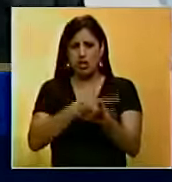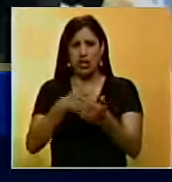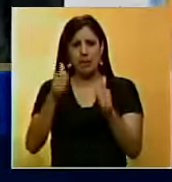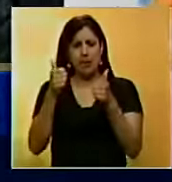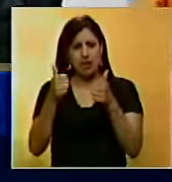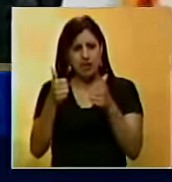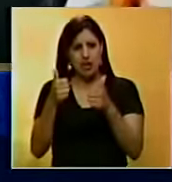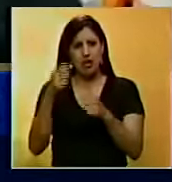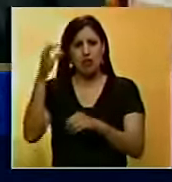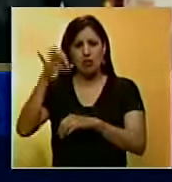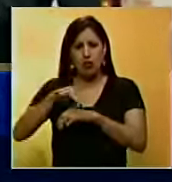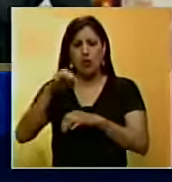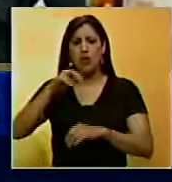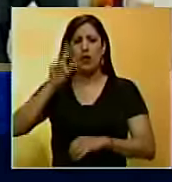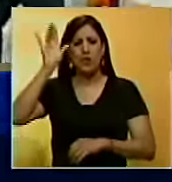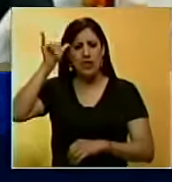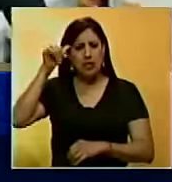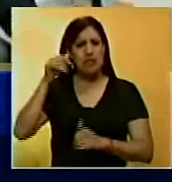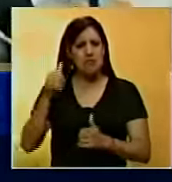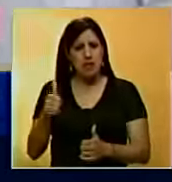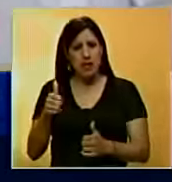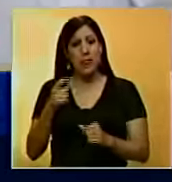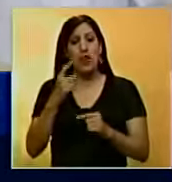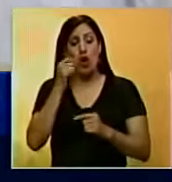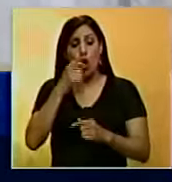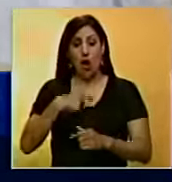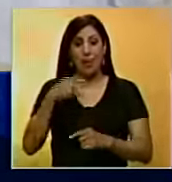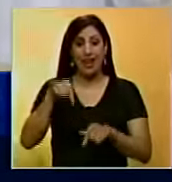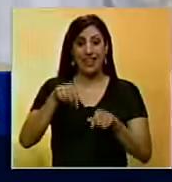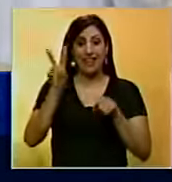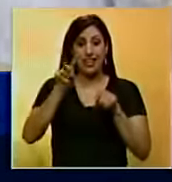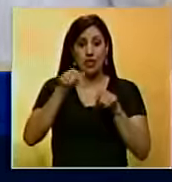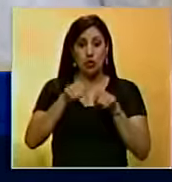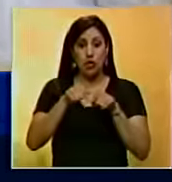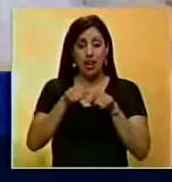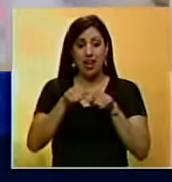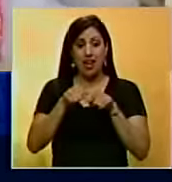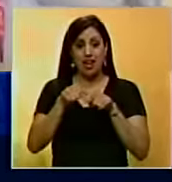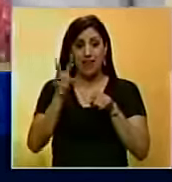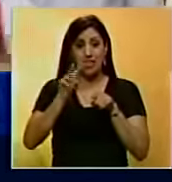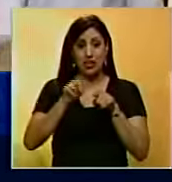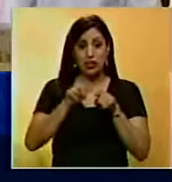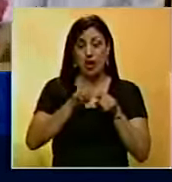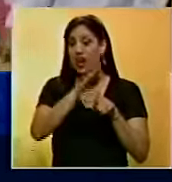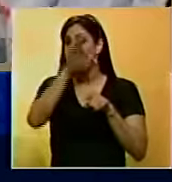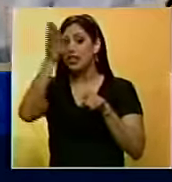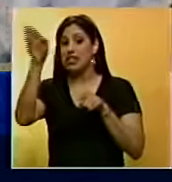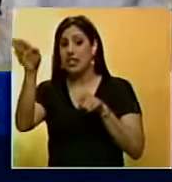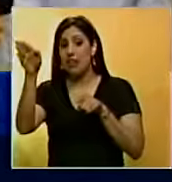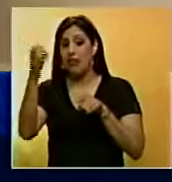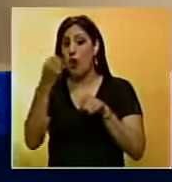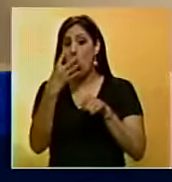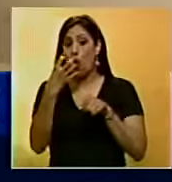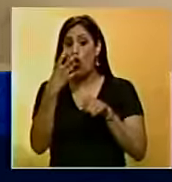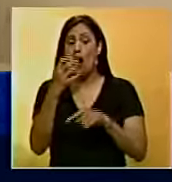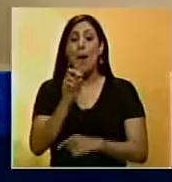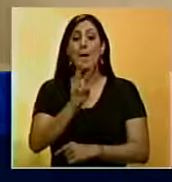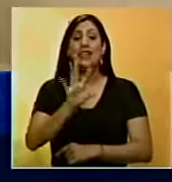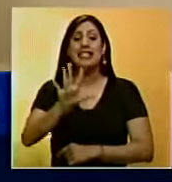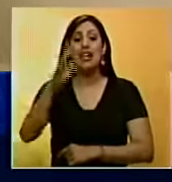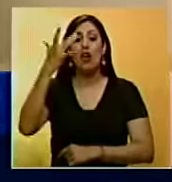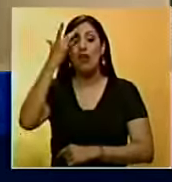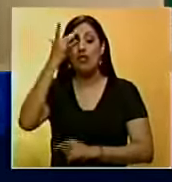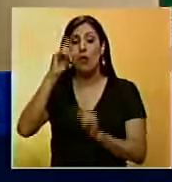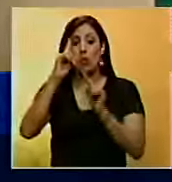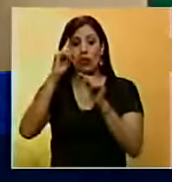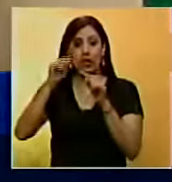pruebas en suero, orina y saliva. El paciente había viajado de Venezuela a Hong Kong el pasado 5 de febrero y